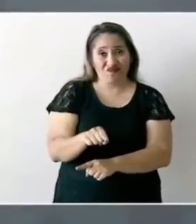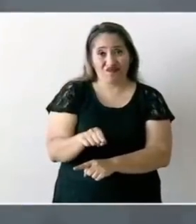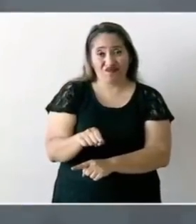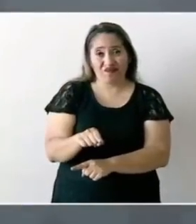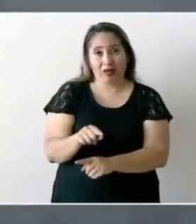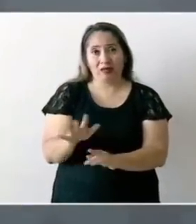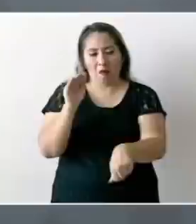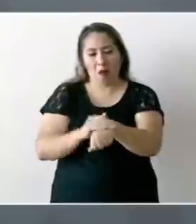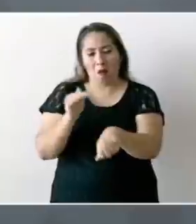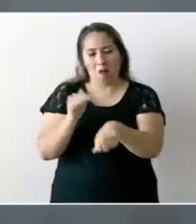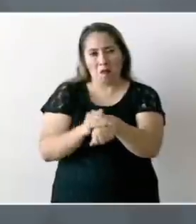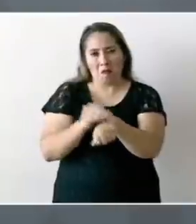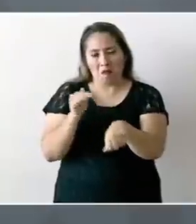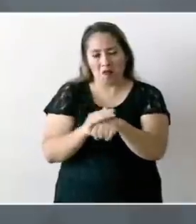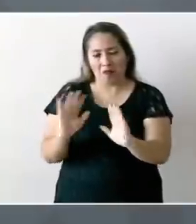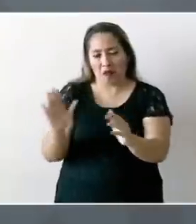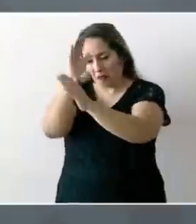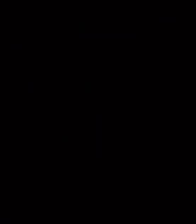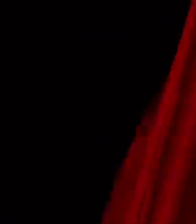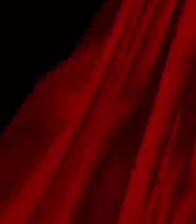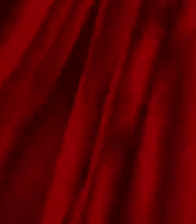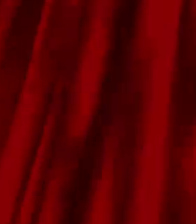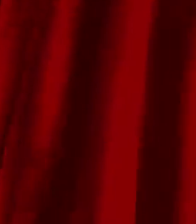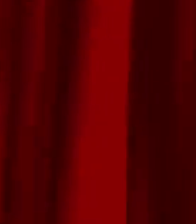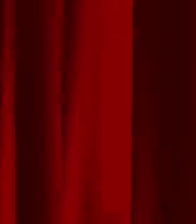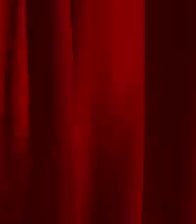amigos, siempre. Me canso, ganso. Vamos allá, ¿qué tal?